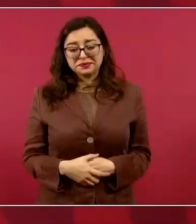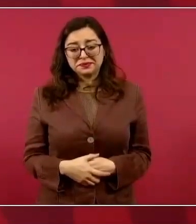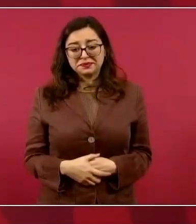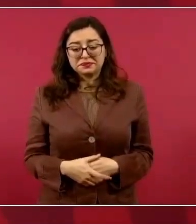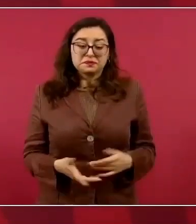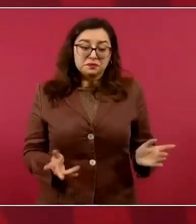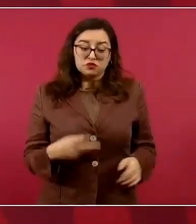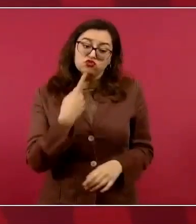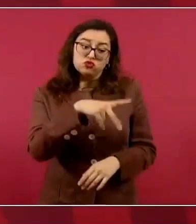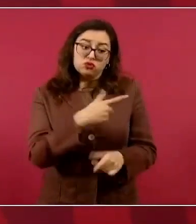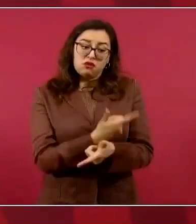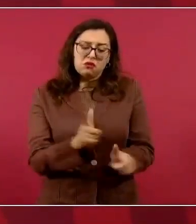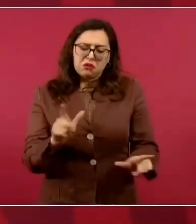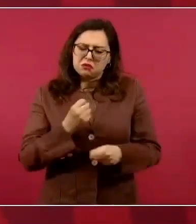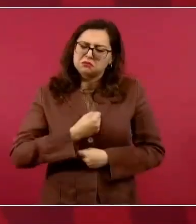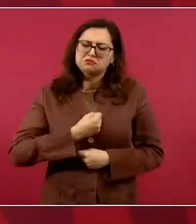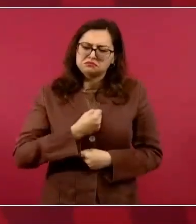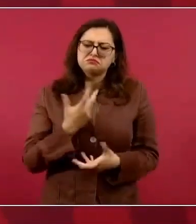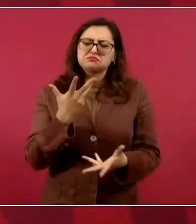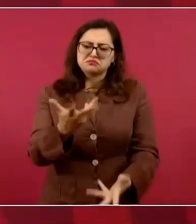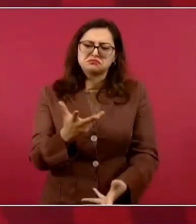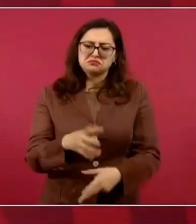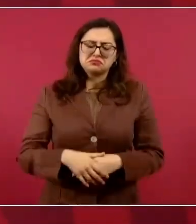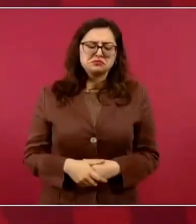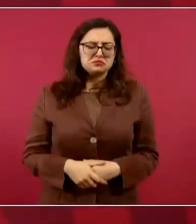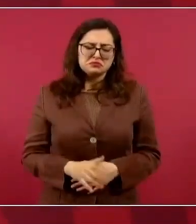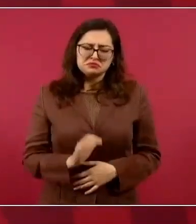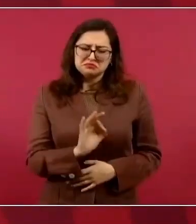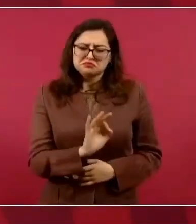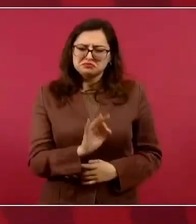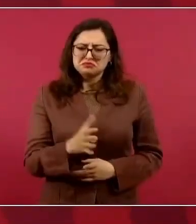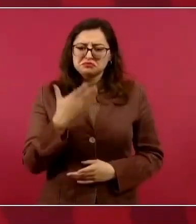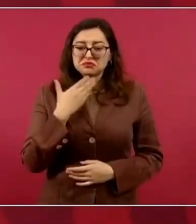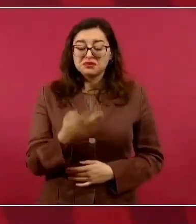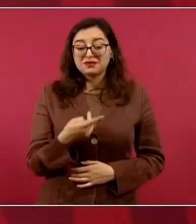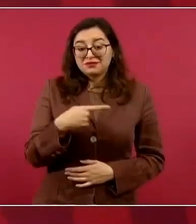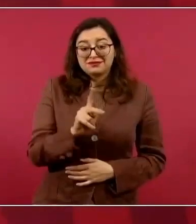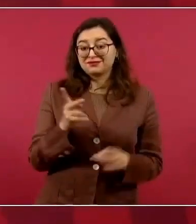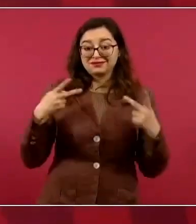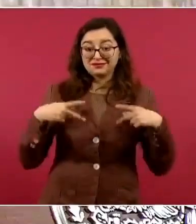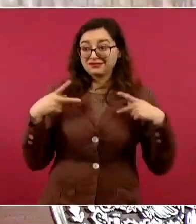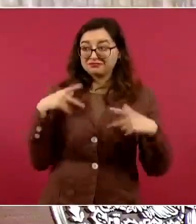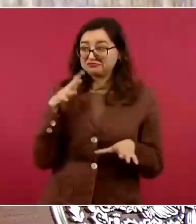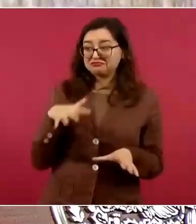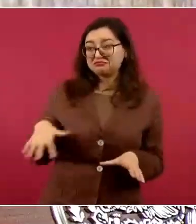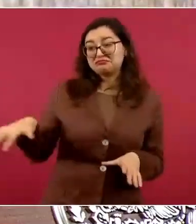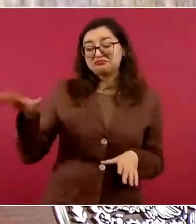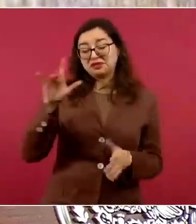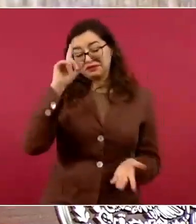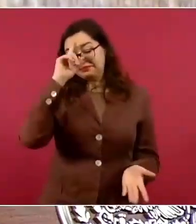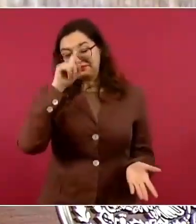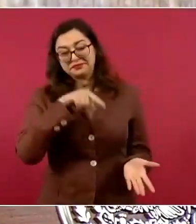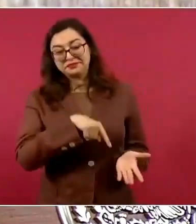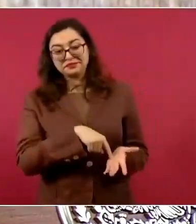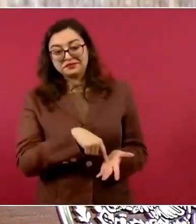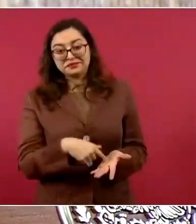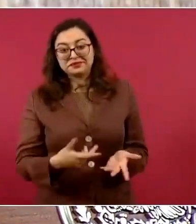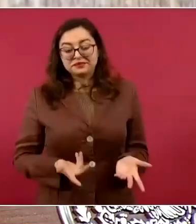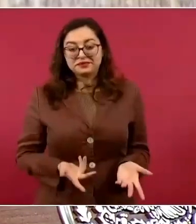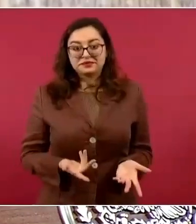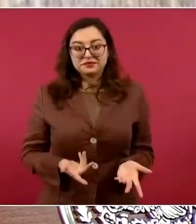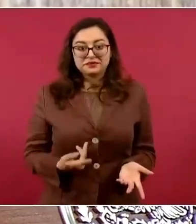Sin embargo, pues no les queda de otra más que seguir